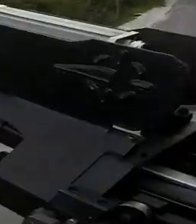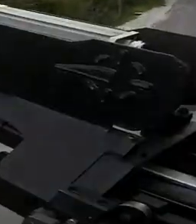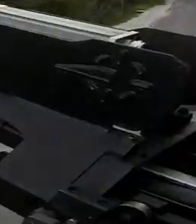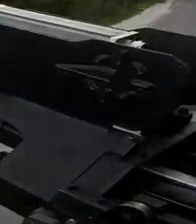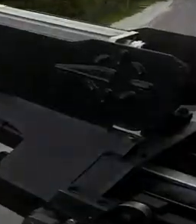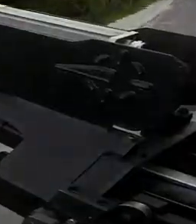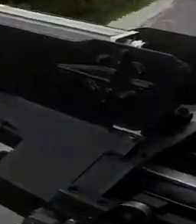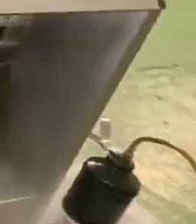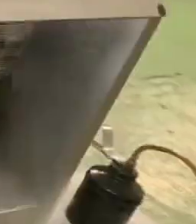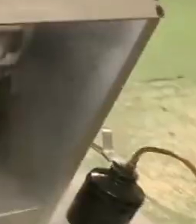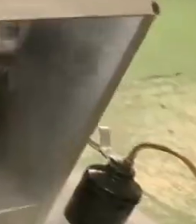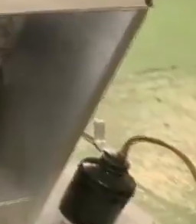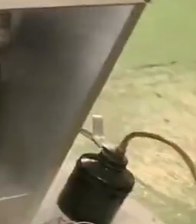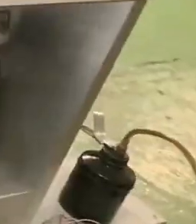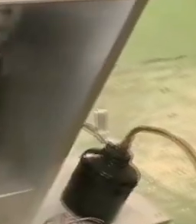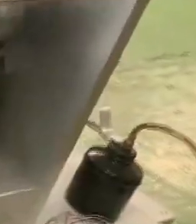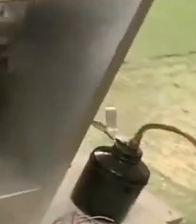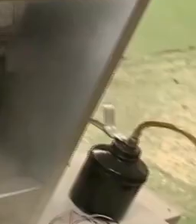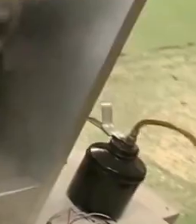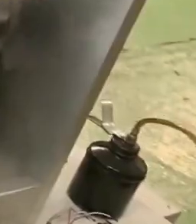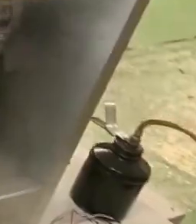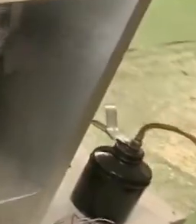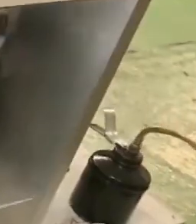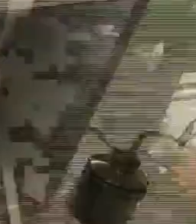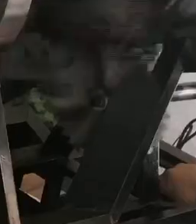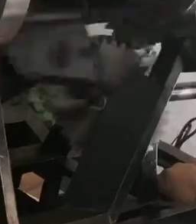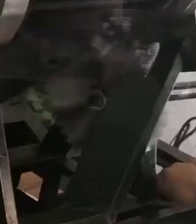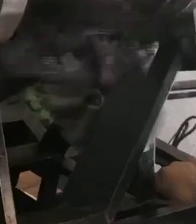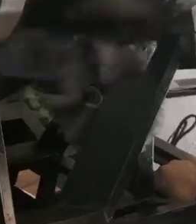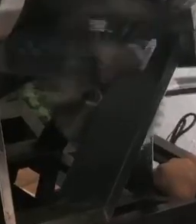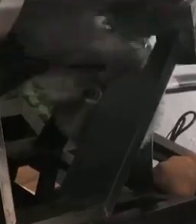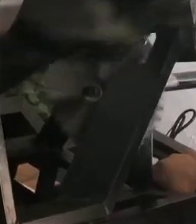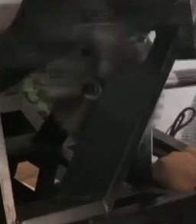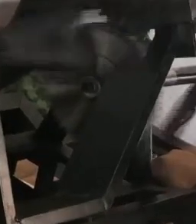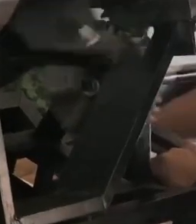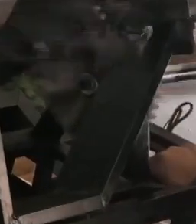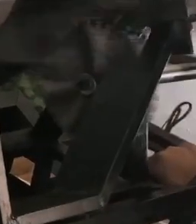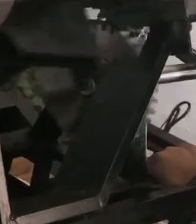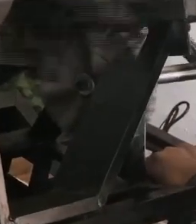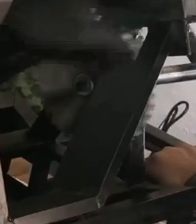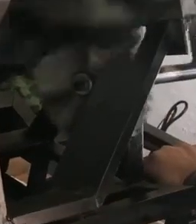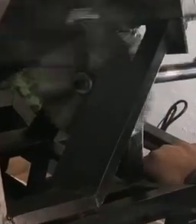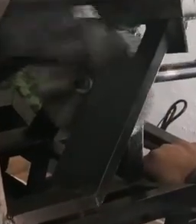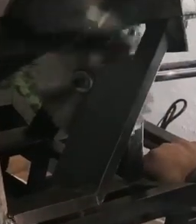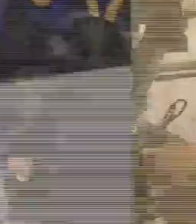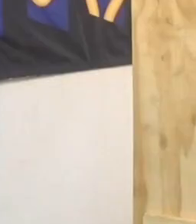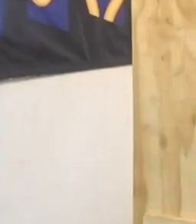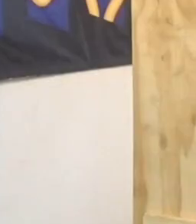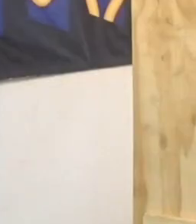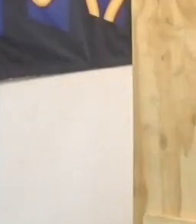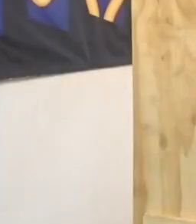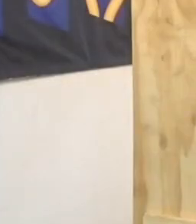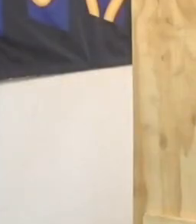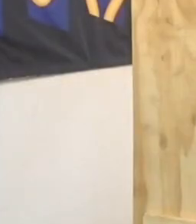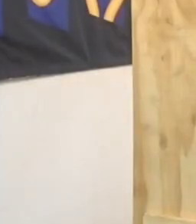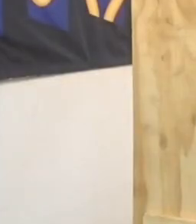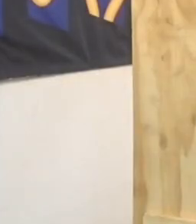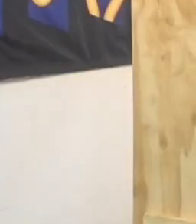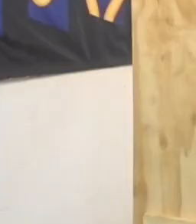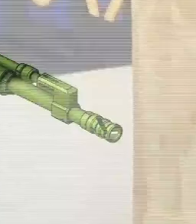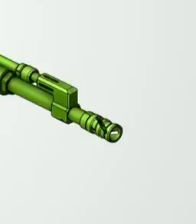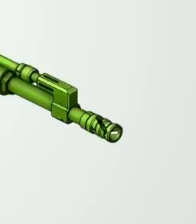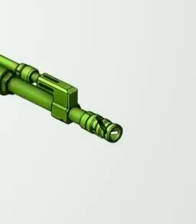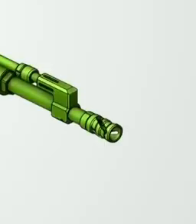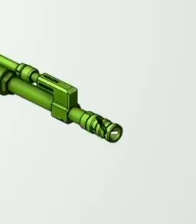desarrollando 26 proyectos de investigación en coordinación con instituciones públicas de educación superior y centros de investigación